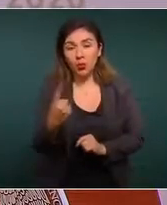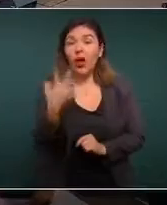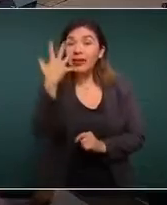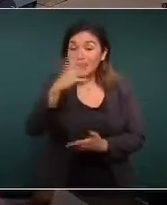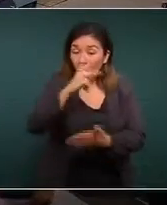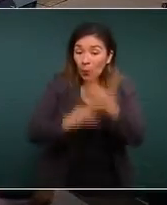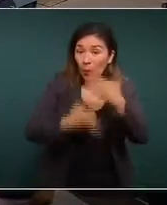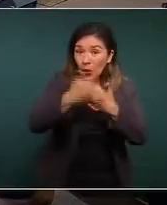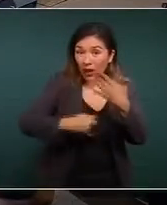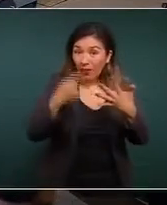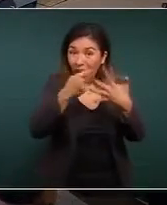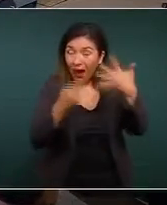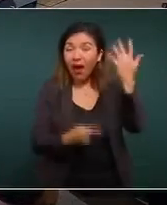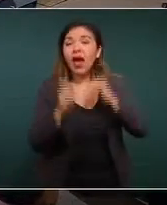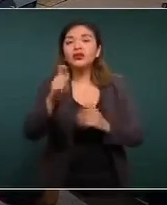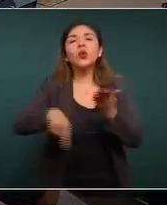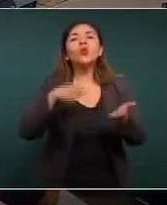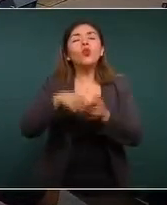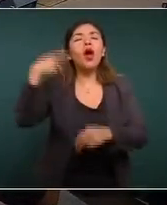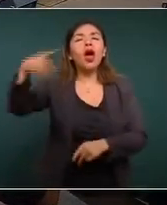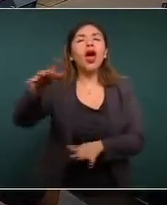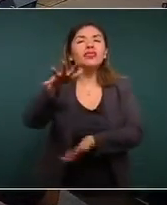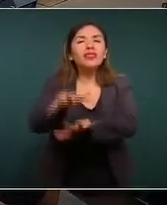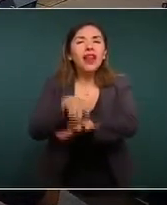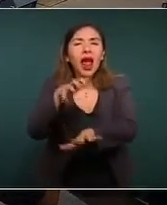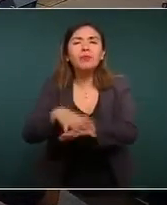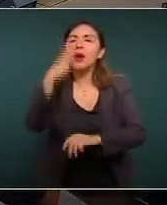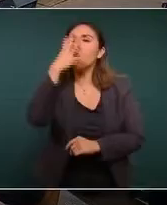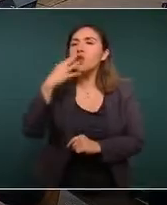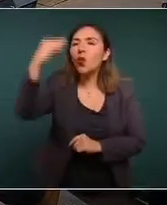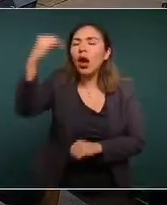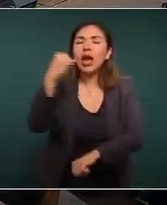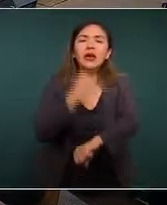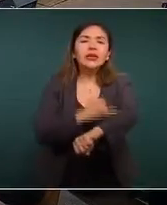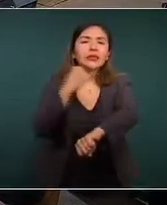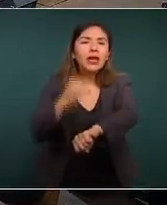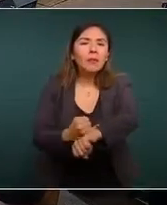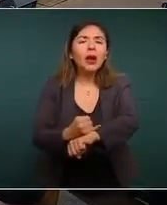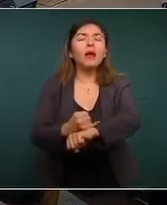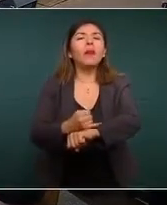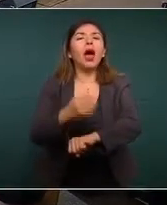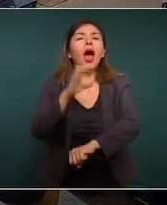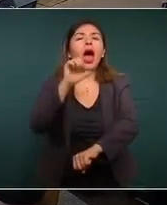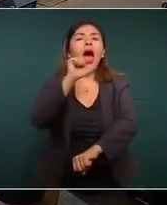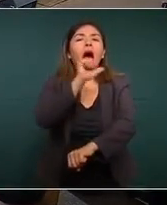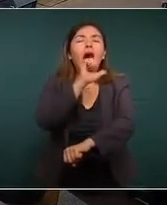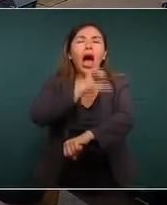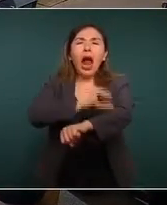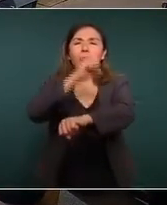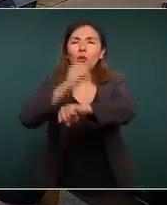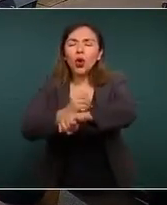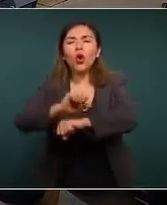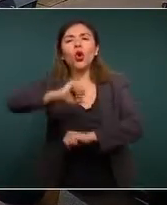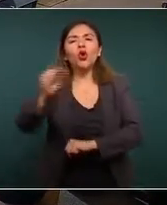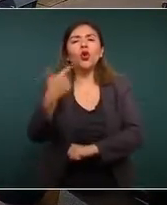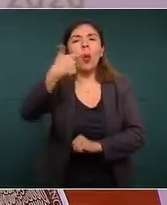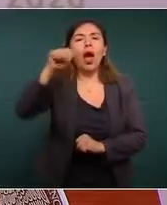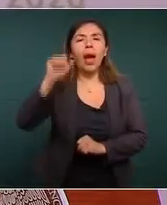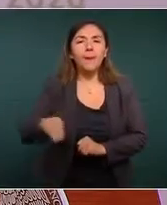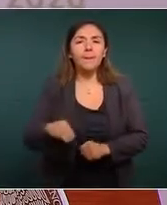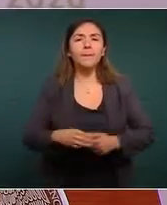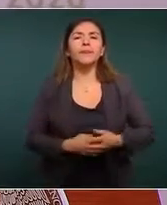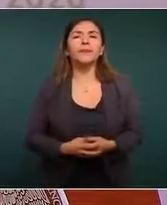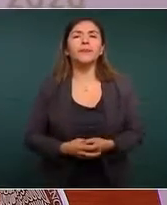cinco proyectos están localizados en Tlalpan, Coyoacán, Iztapalapa, Álvaro Obregón y la Gustavo Amadero.